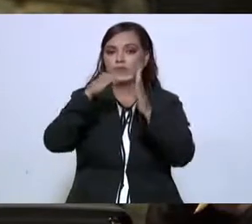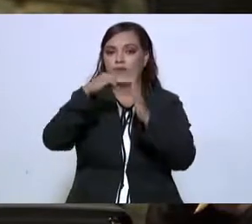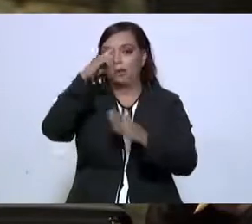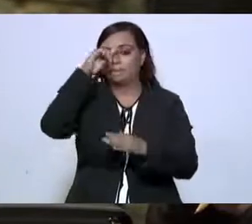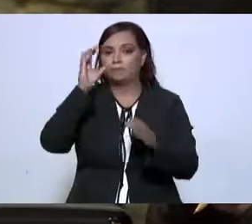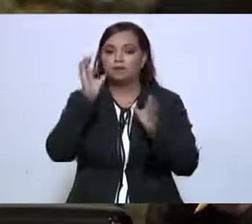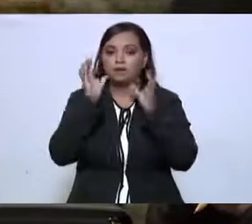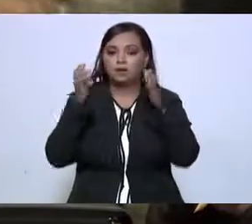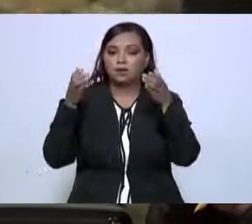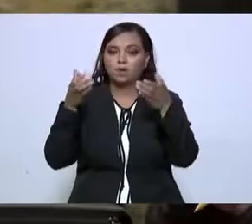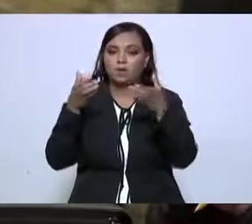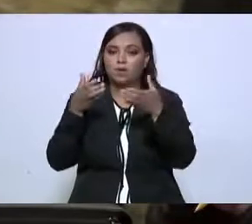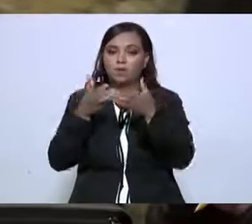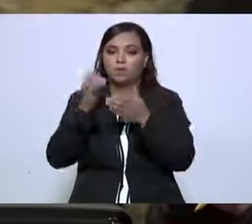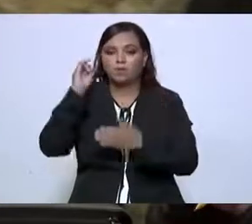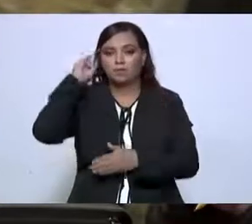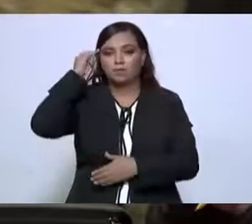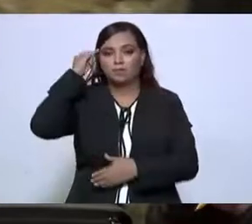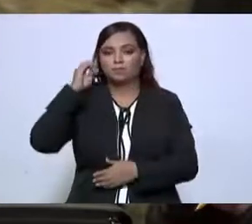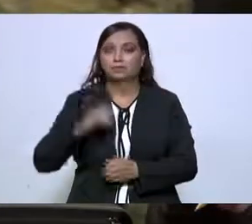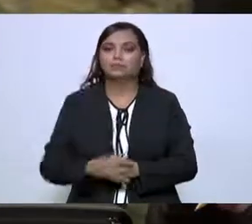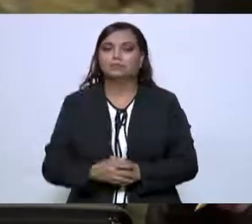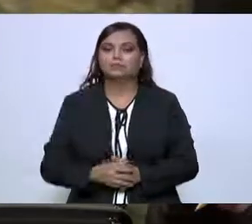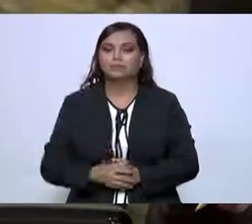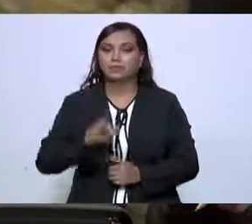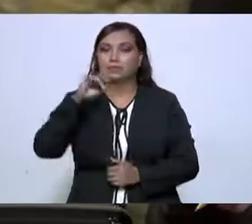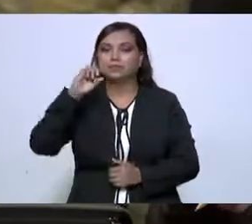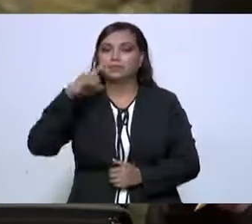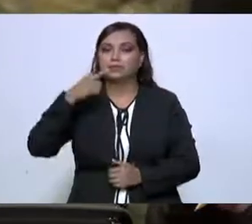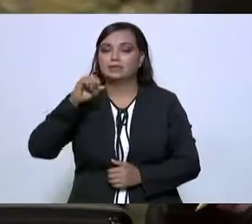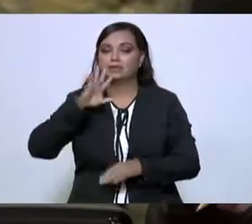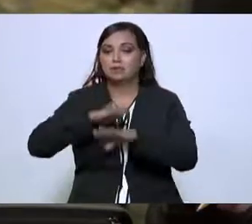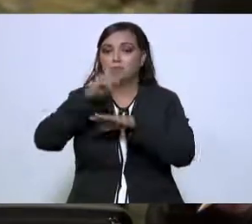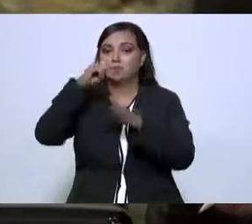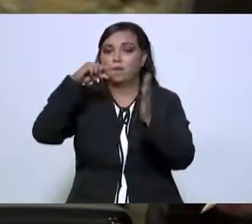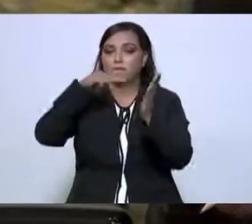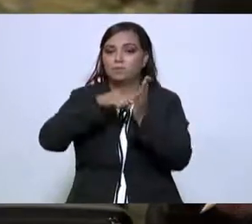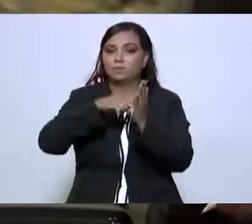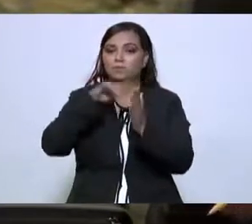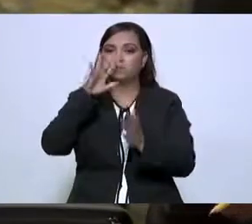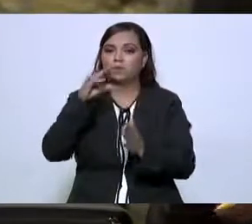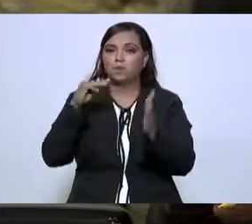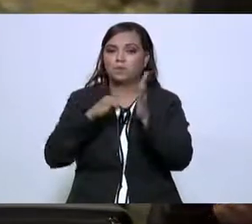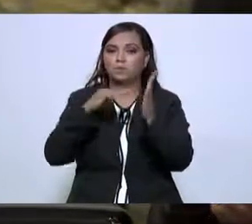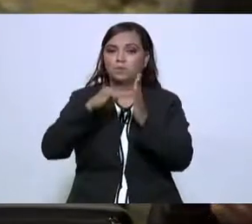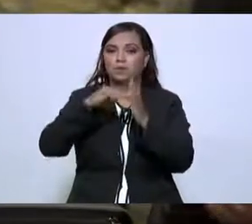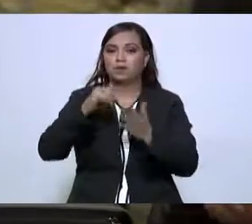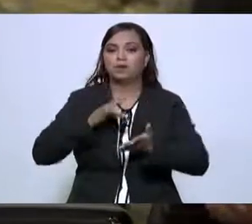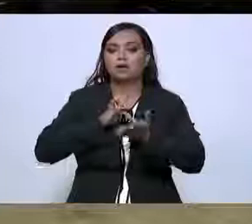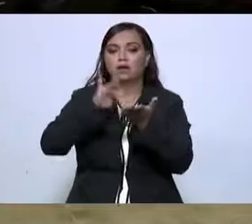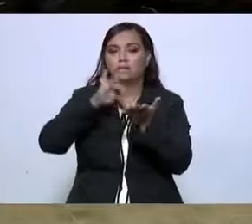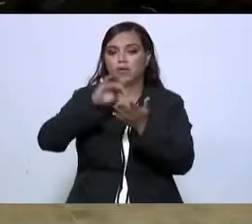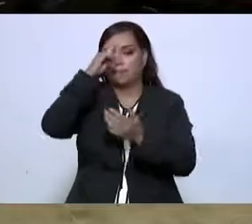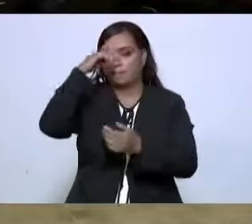comunidades indígenas y 1.5 millones a apoyos a la cultura.